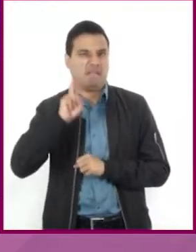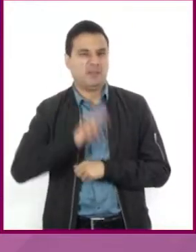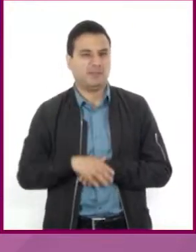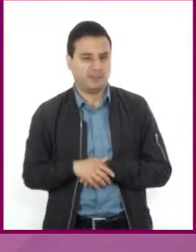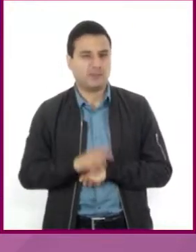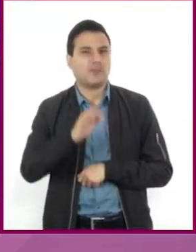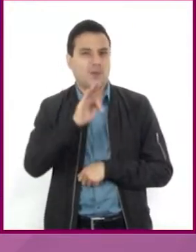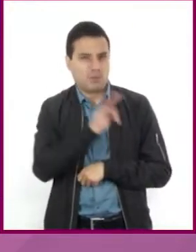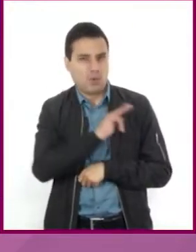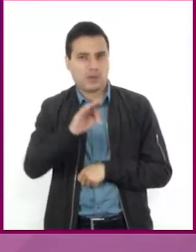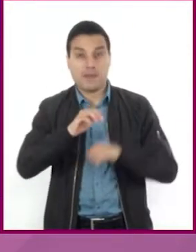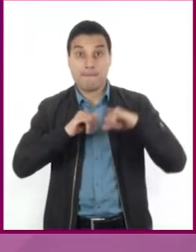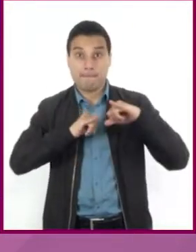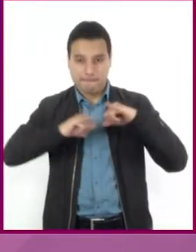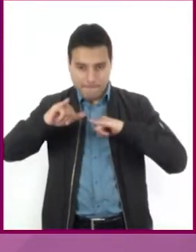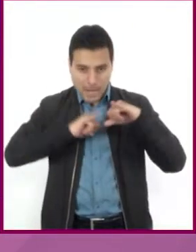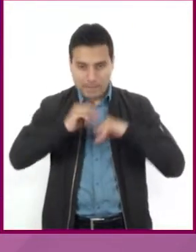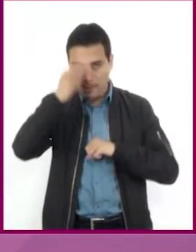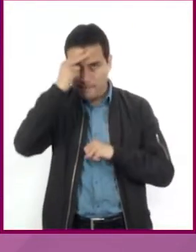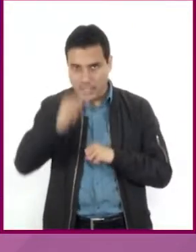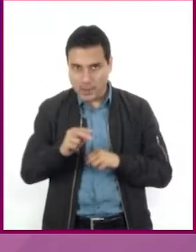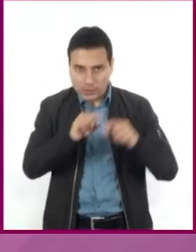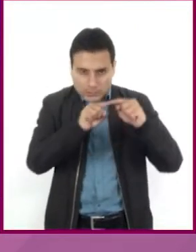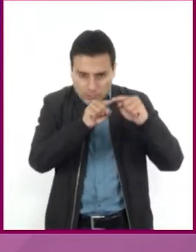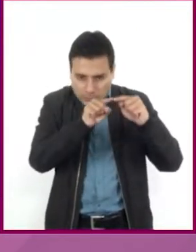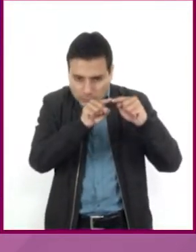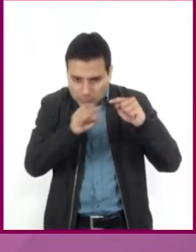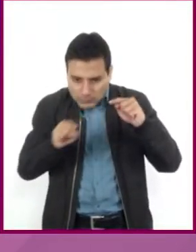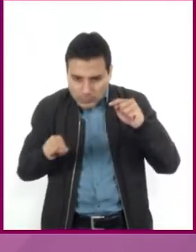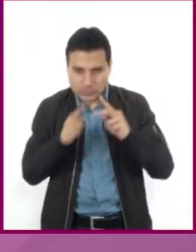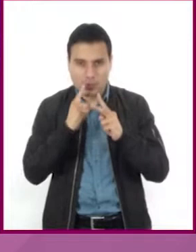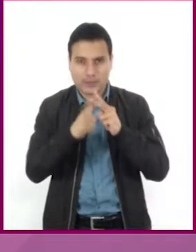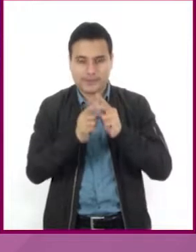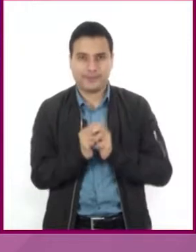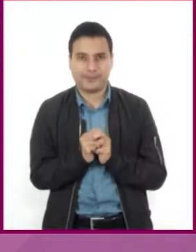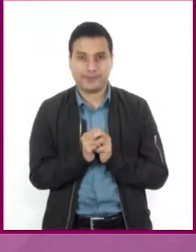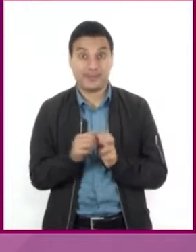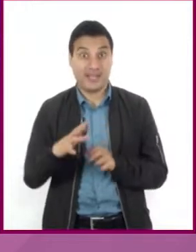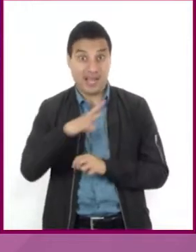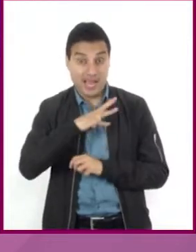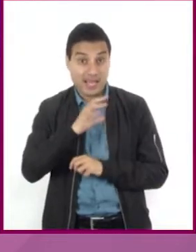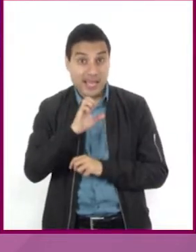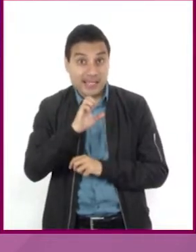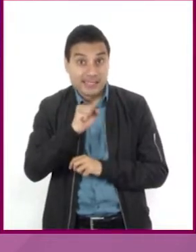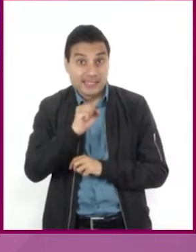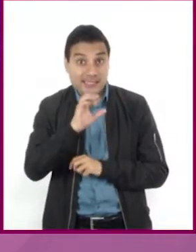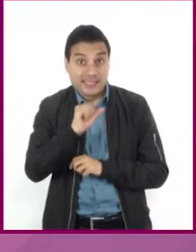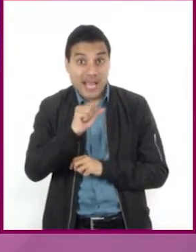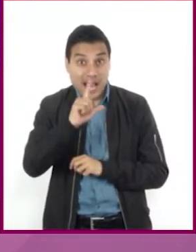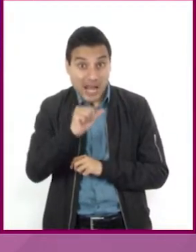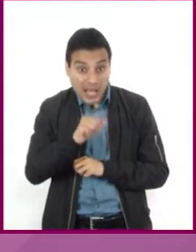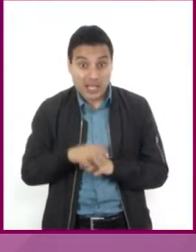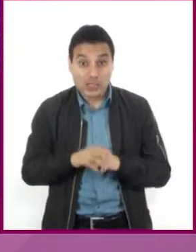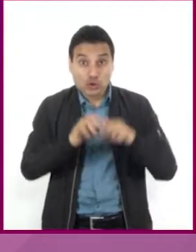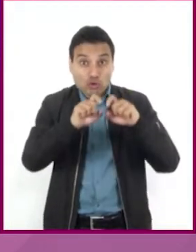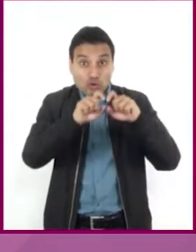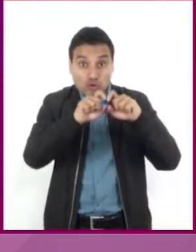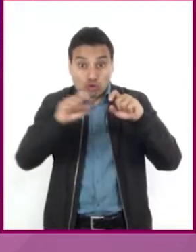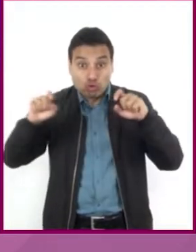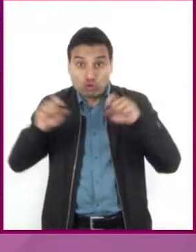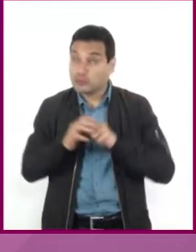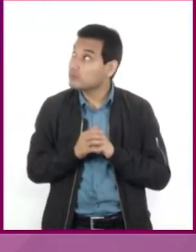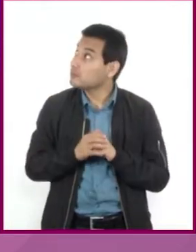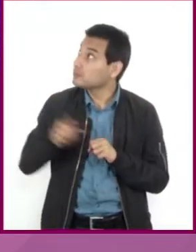cualquier mapa de México. Que tenga una escala numérica y una escala